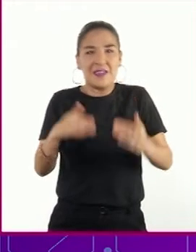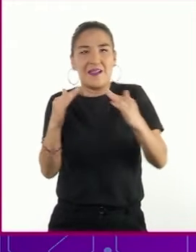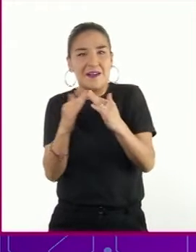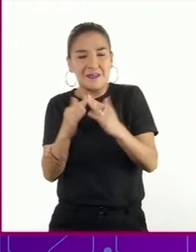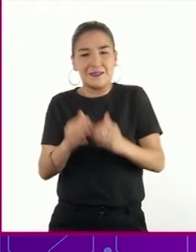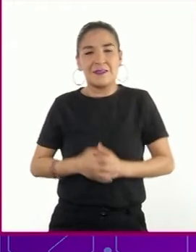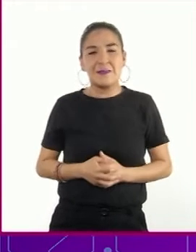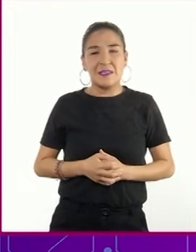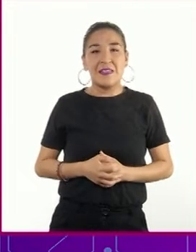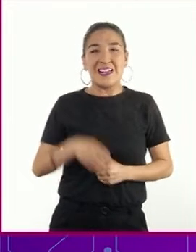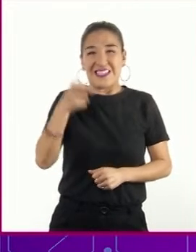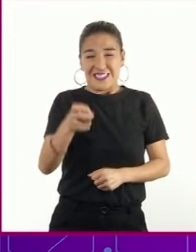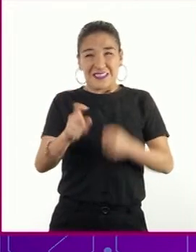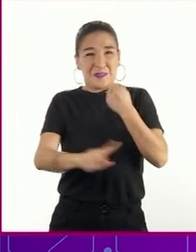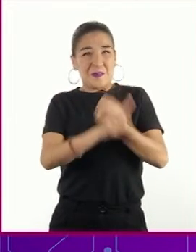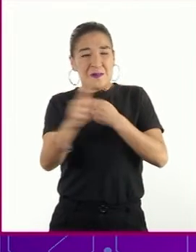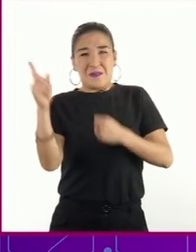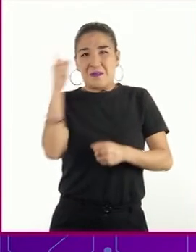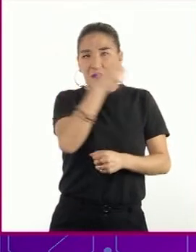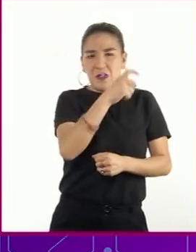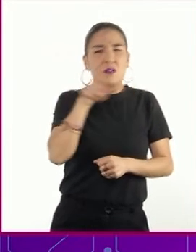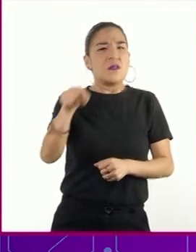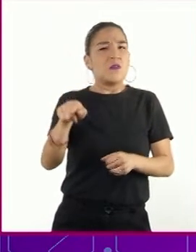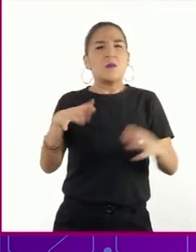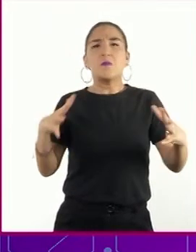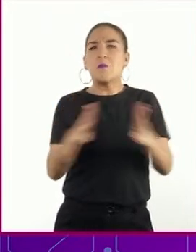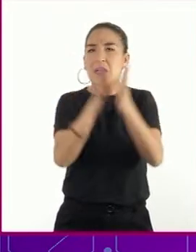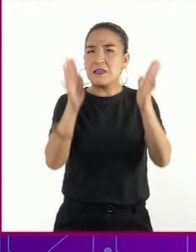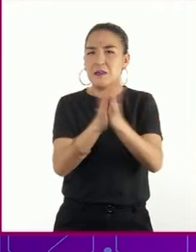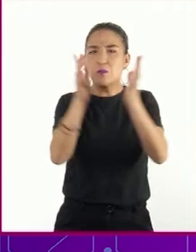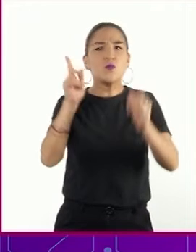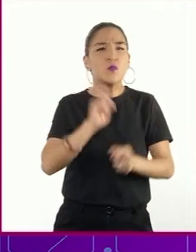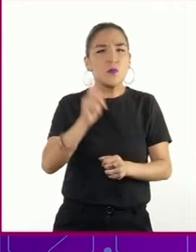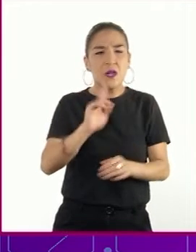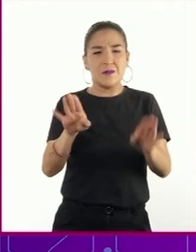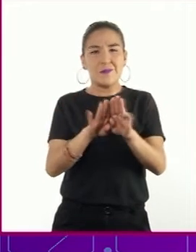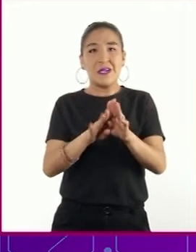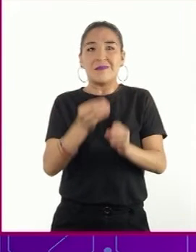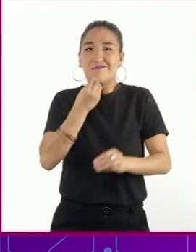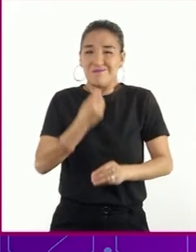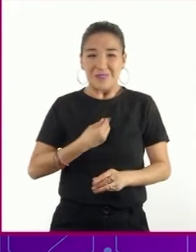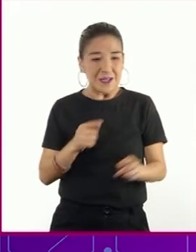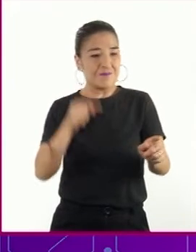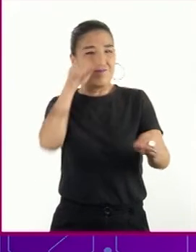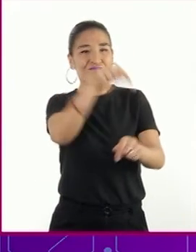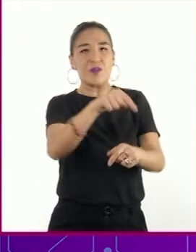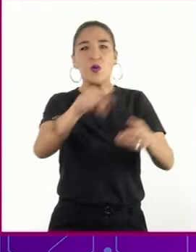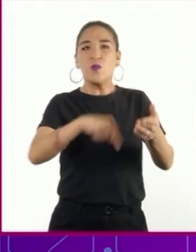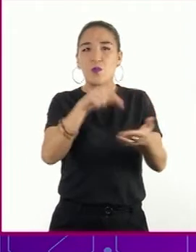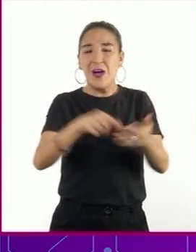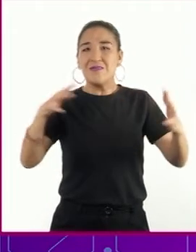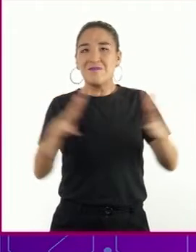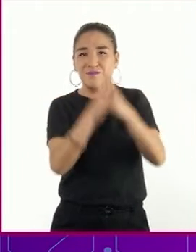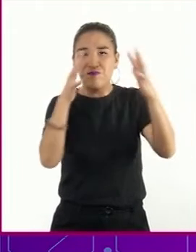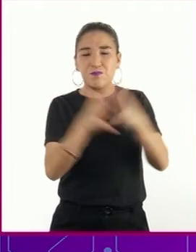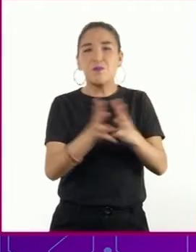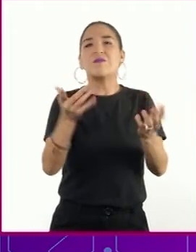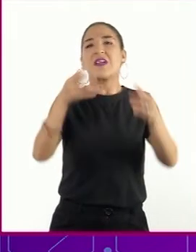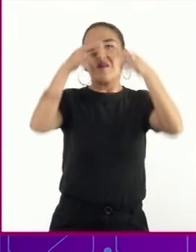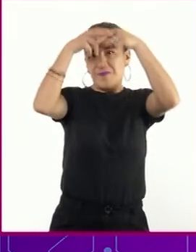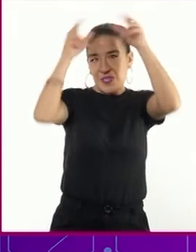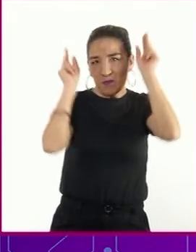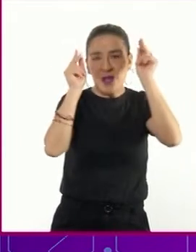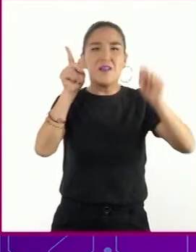Pese a esta oposición, la participación de las mujeres llegó al campo de batalla, como enfermeras y voluntarias,